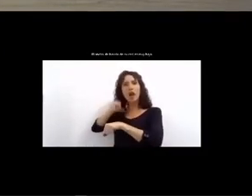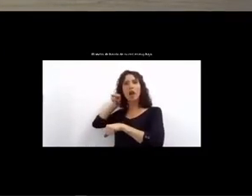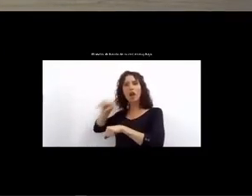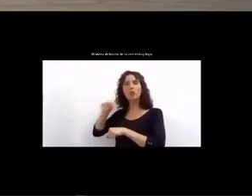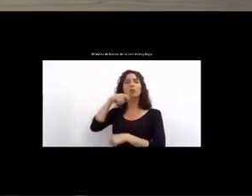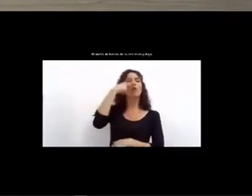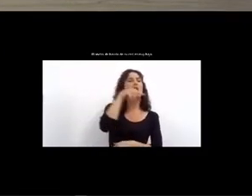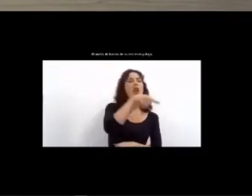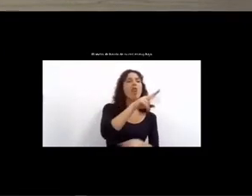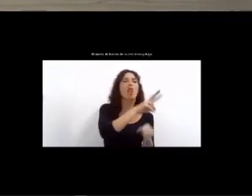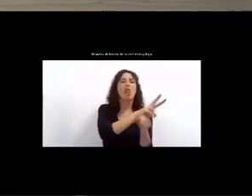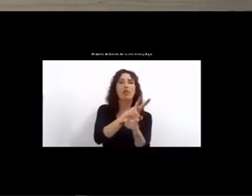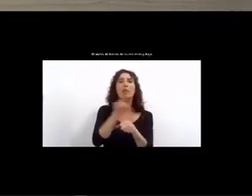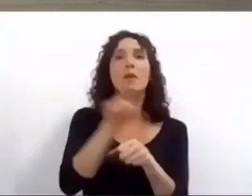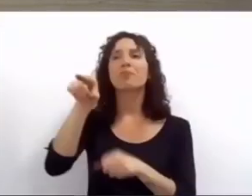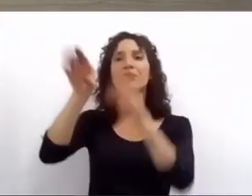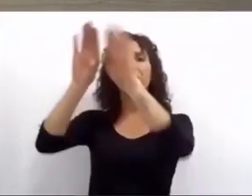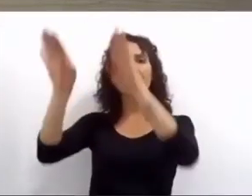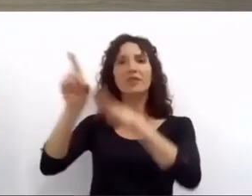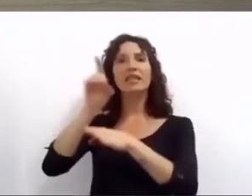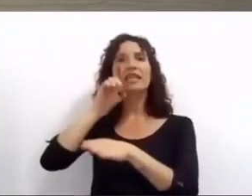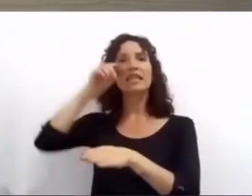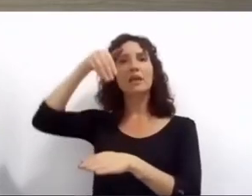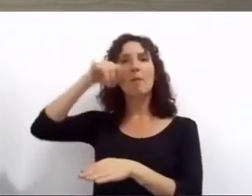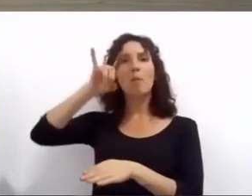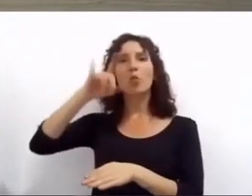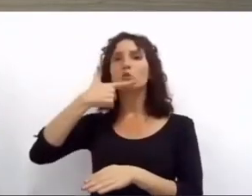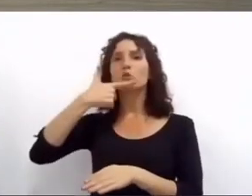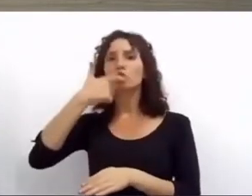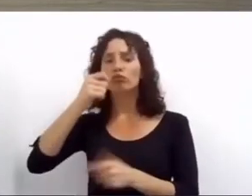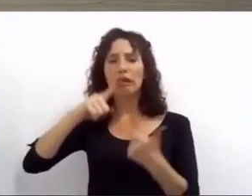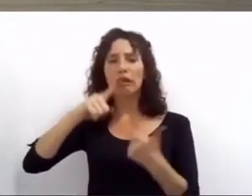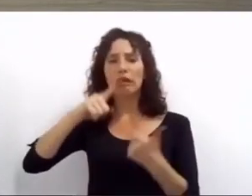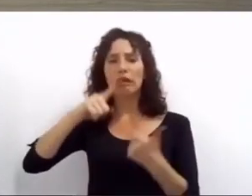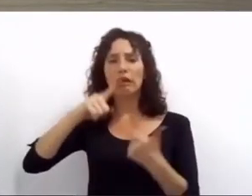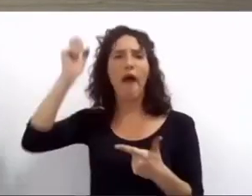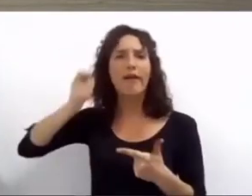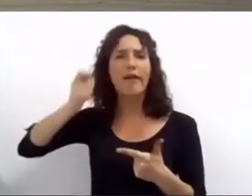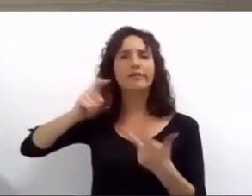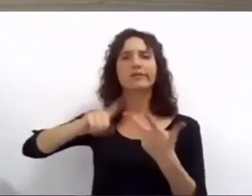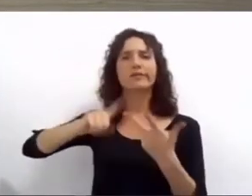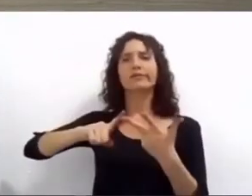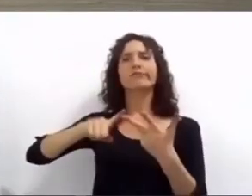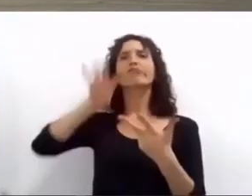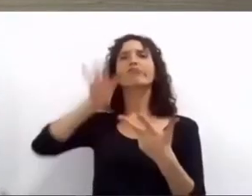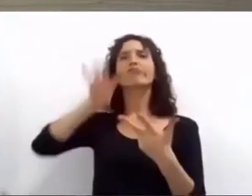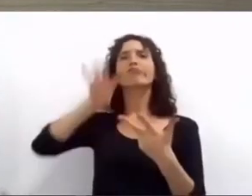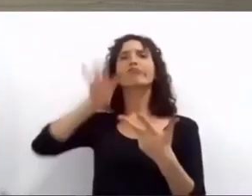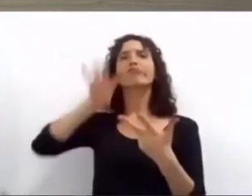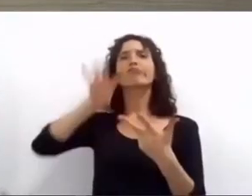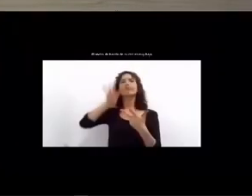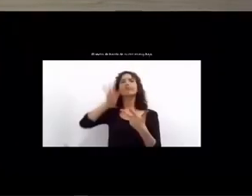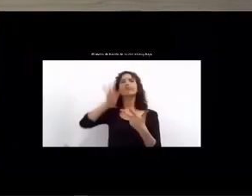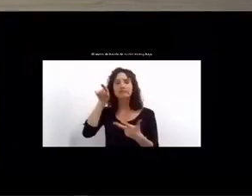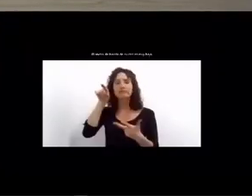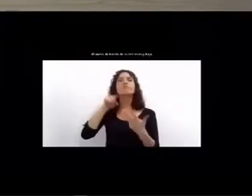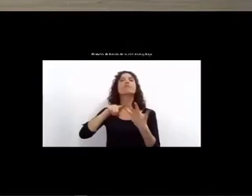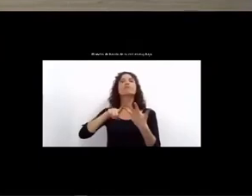el IMUSA los organismos de control defensa civil los jueces de falta los organismos provinciales y las organizaciones